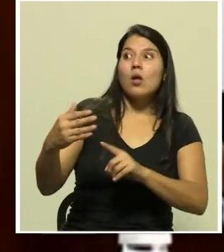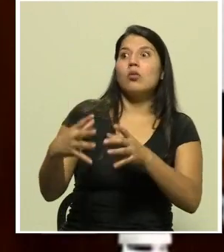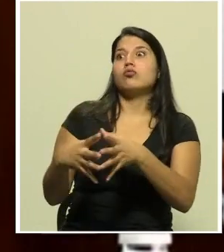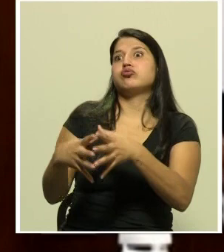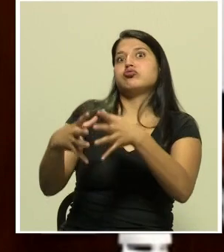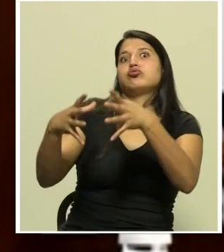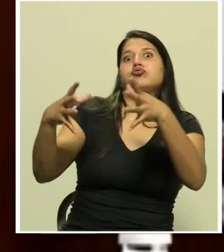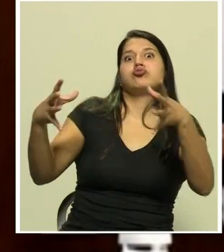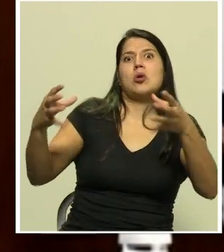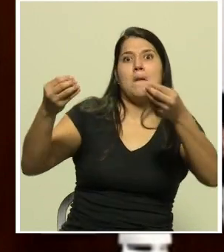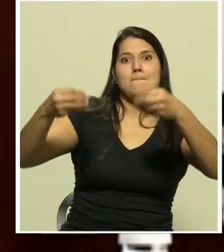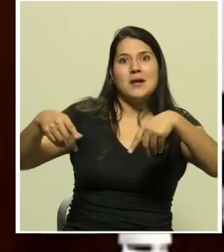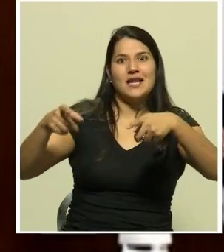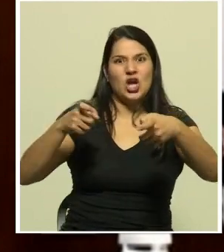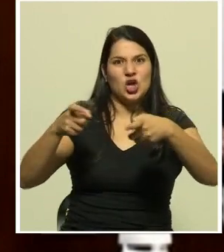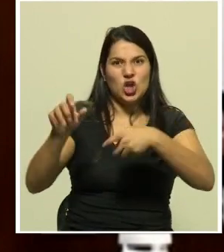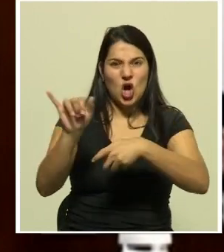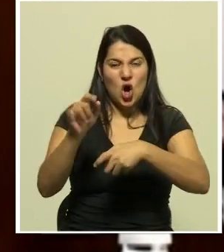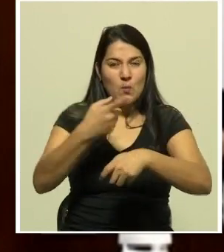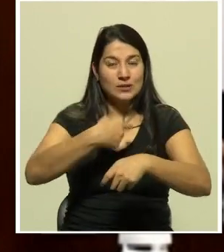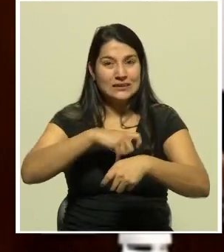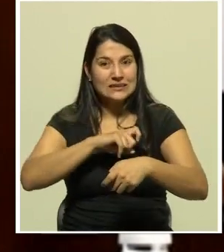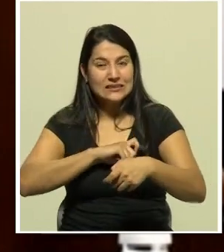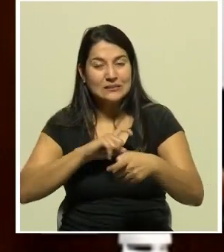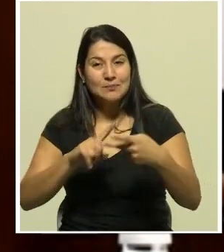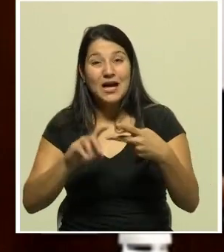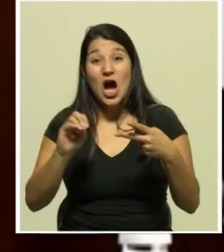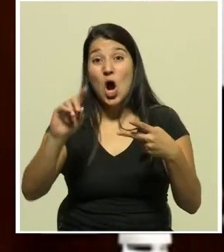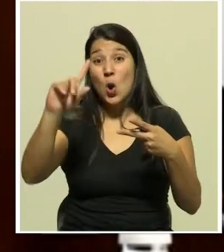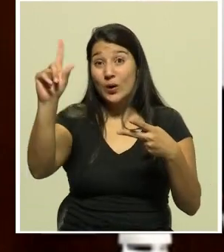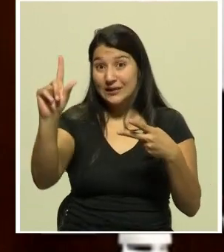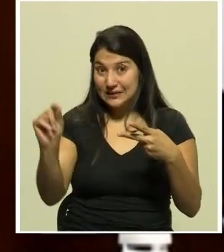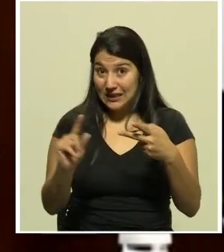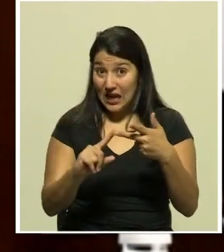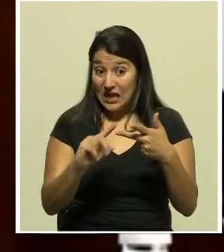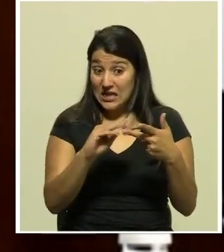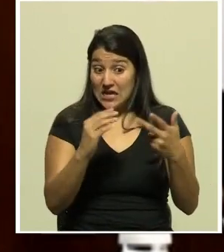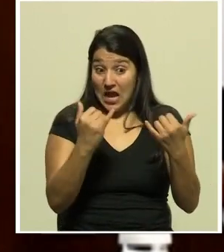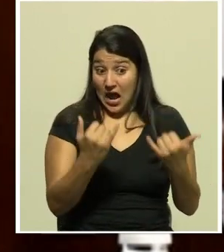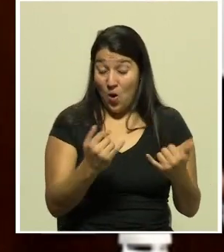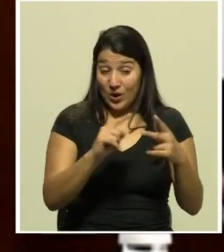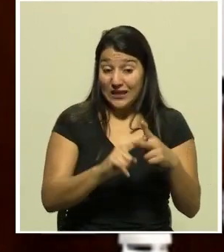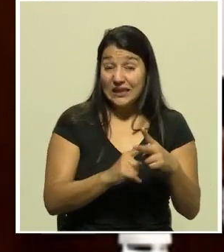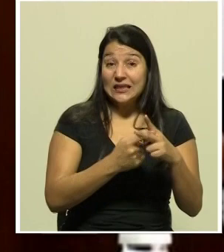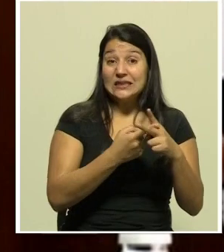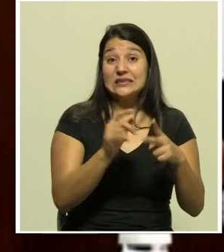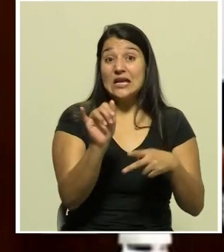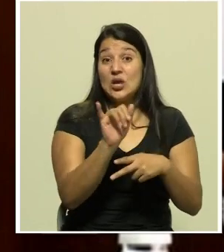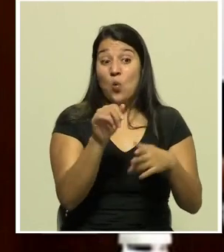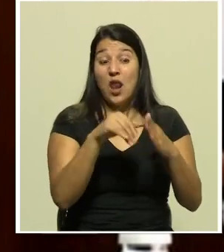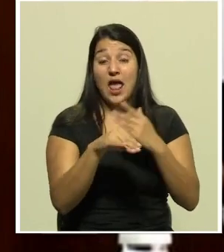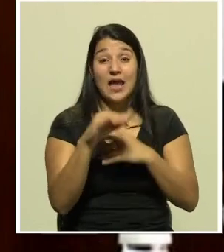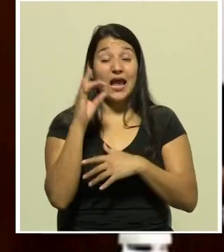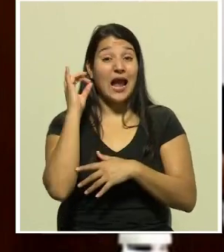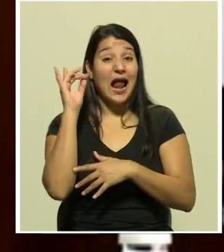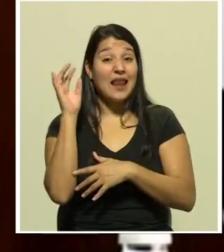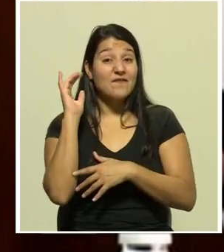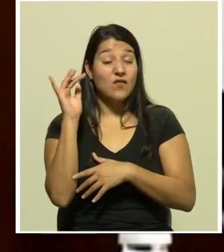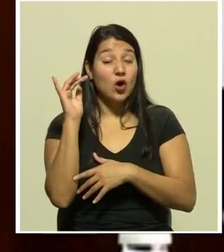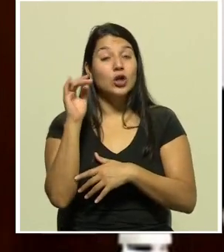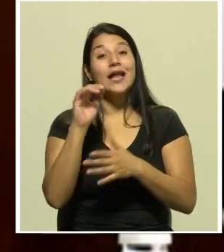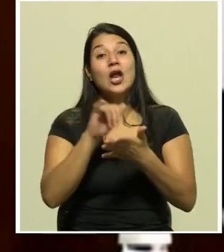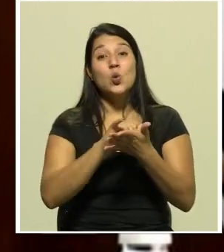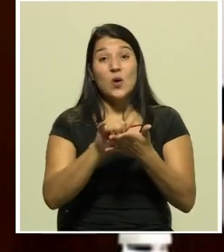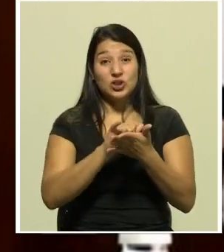en España y en Italia y está comenzando a suceder en California y en Nueva